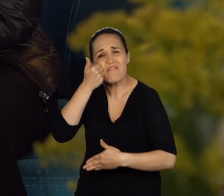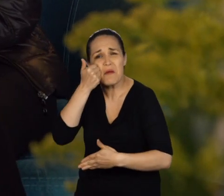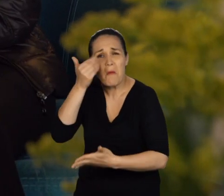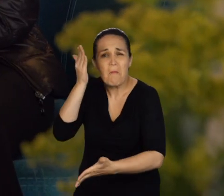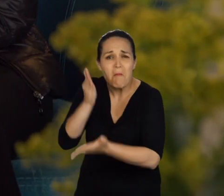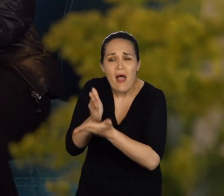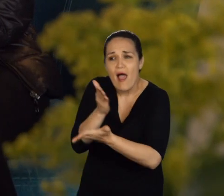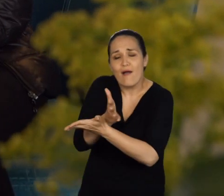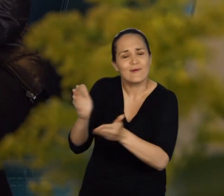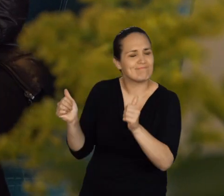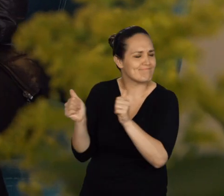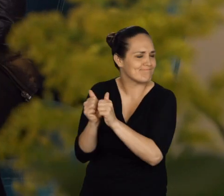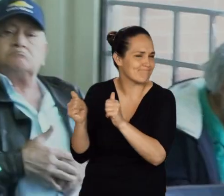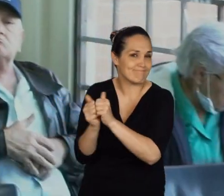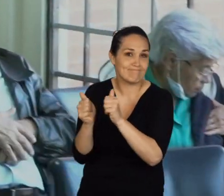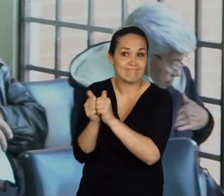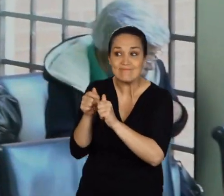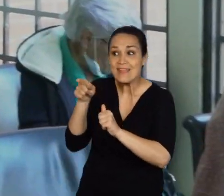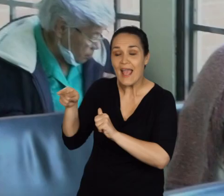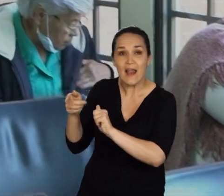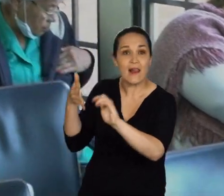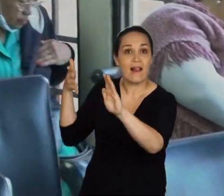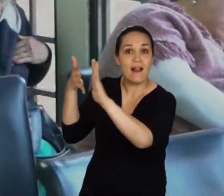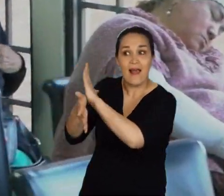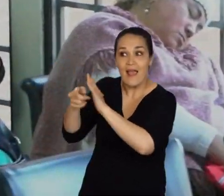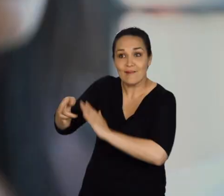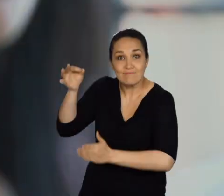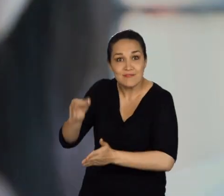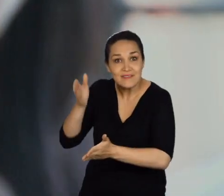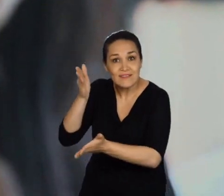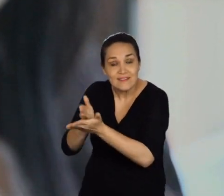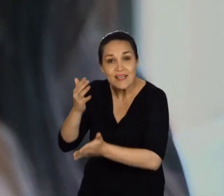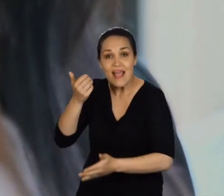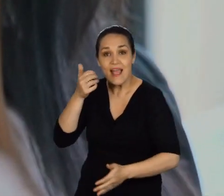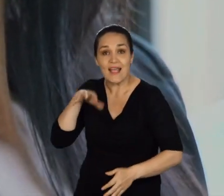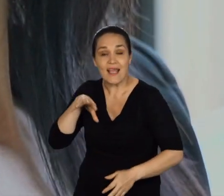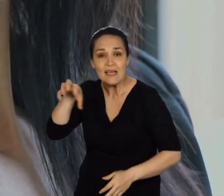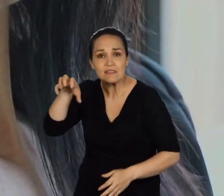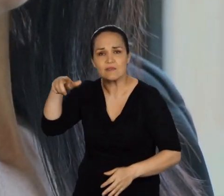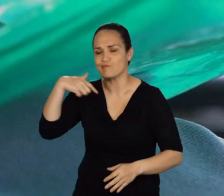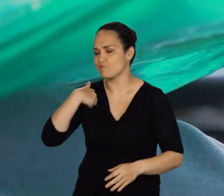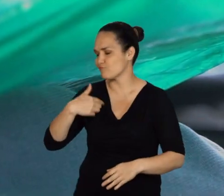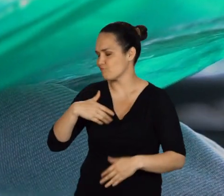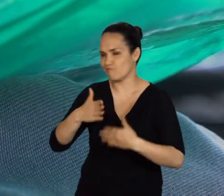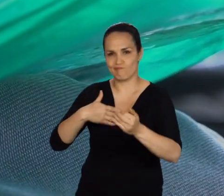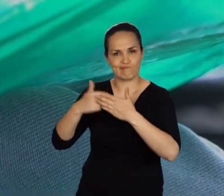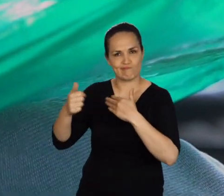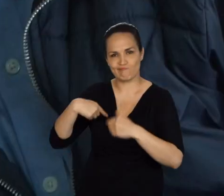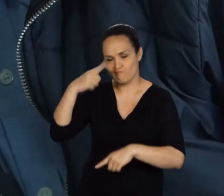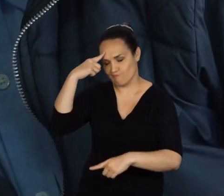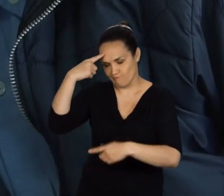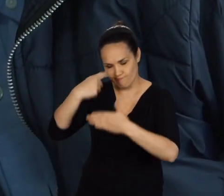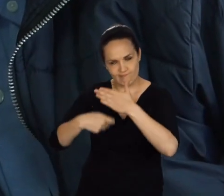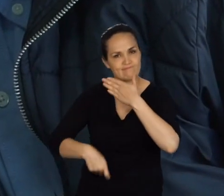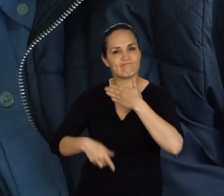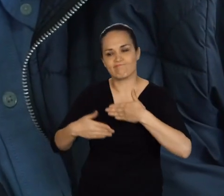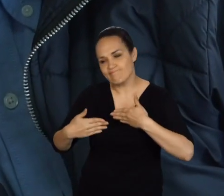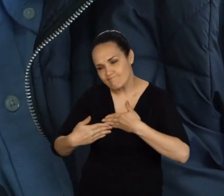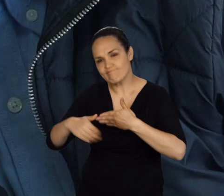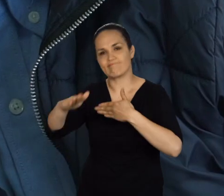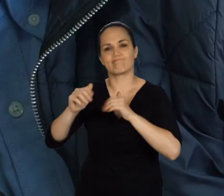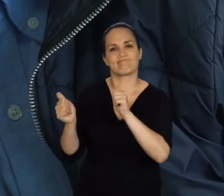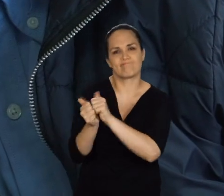enfermedad siempre hemos estado juntos desde el momento que le dieron una noticia. Siempre nos hemos acompañado y hemos llevado acuerdos